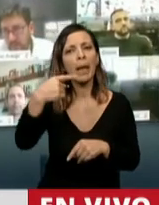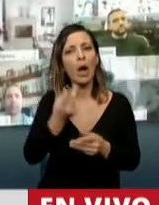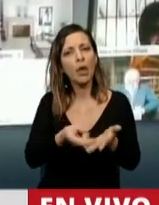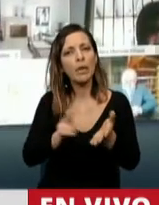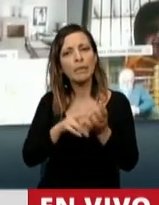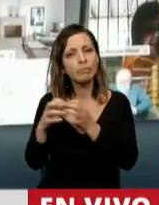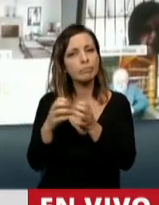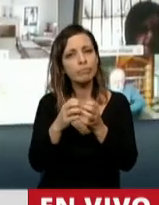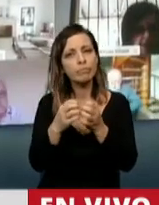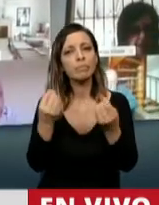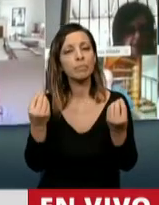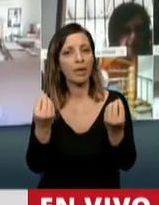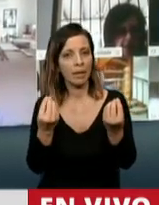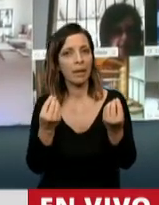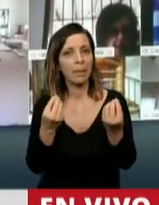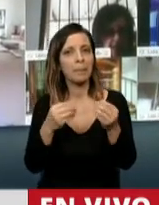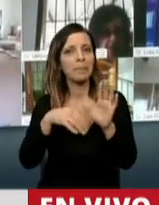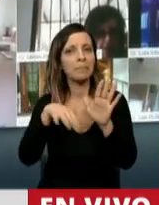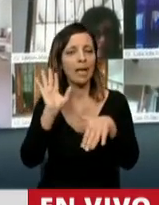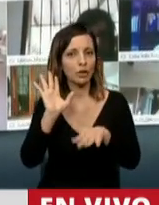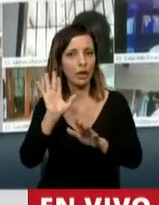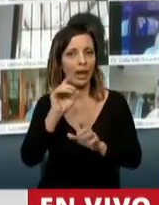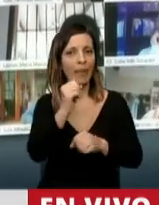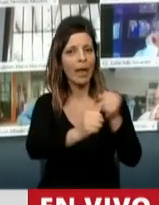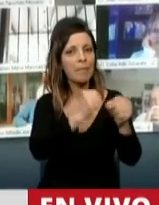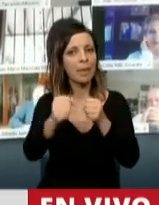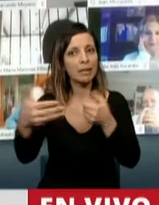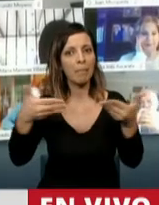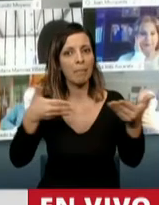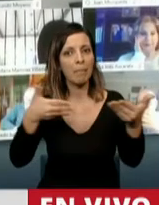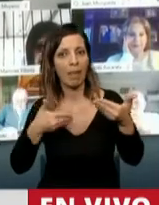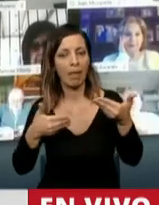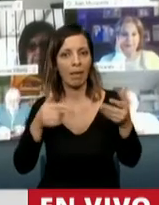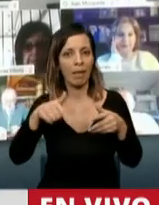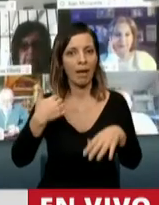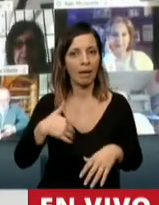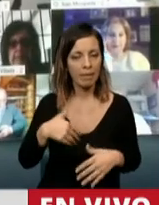decaída de la mayoría o de muchísimas empresas de nuestro país